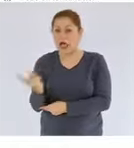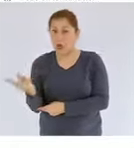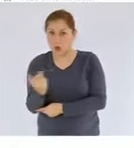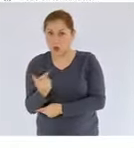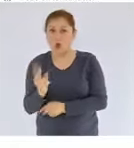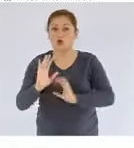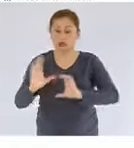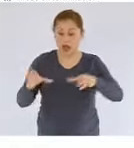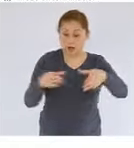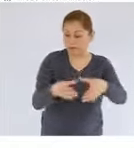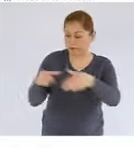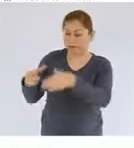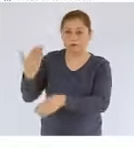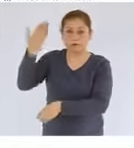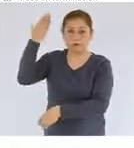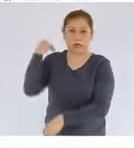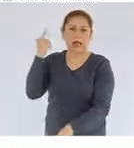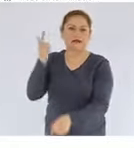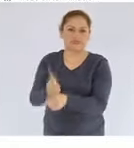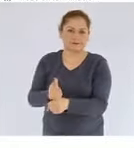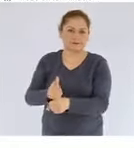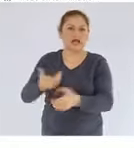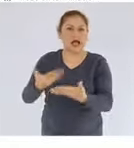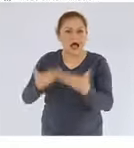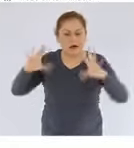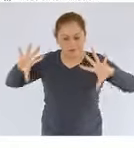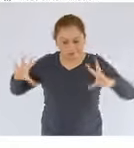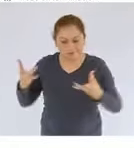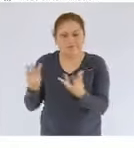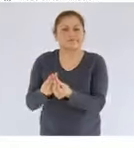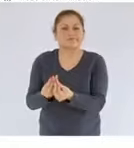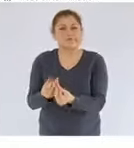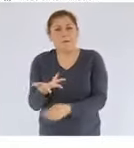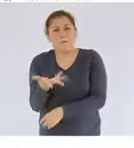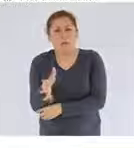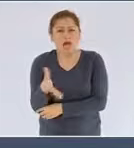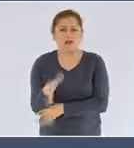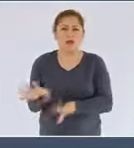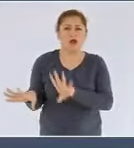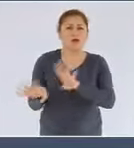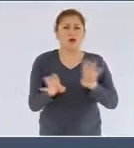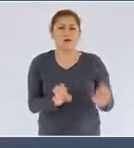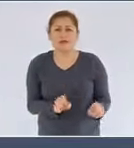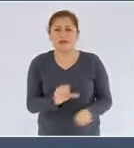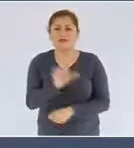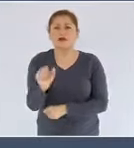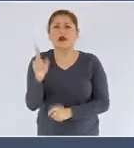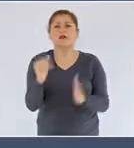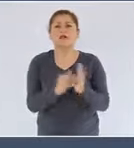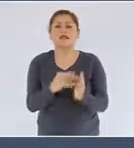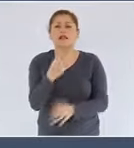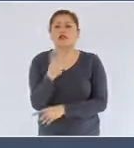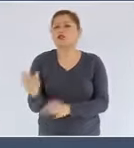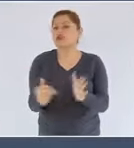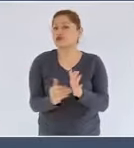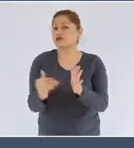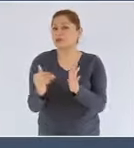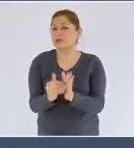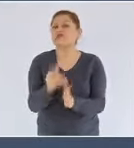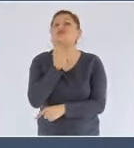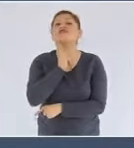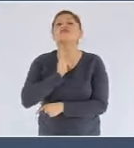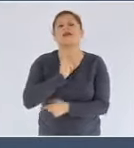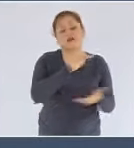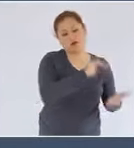más que agregan en conjunto entre novecientos y mil doscientos millones de petróleo